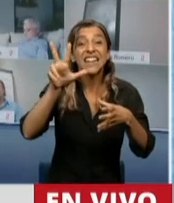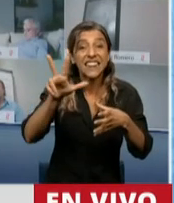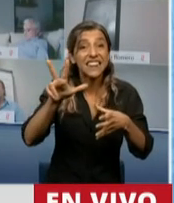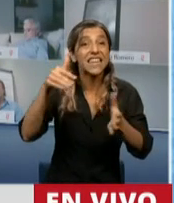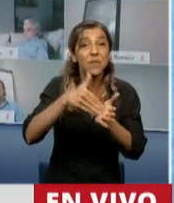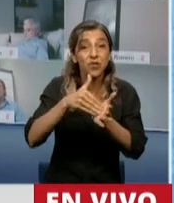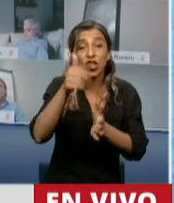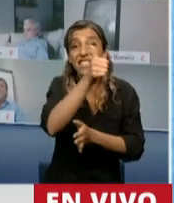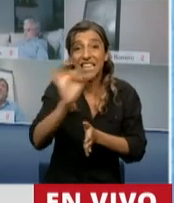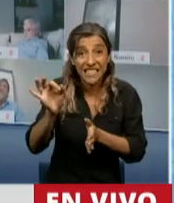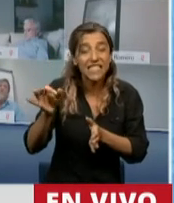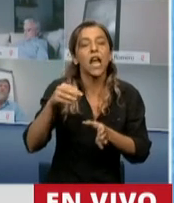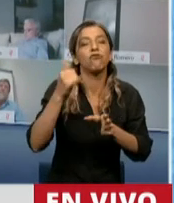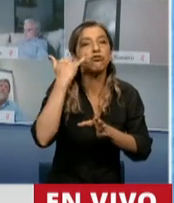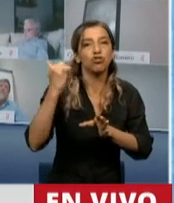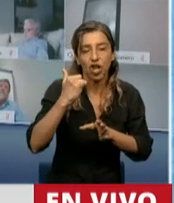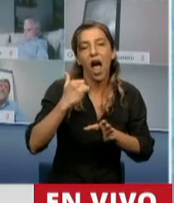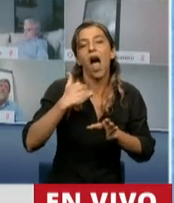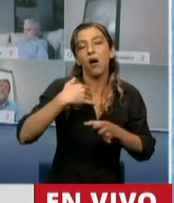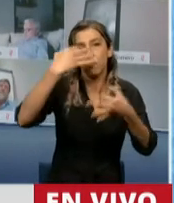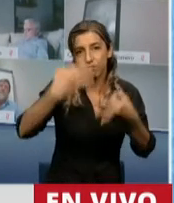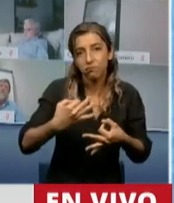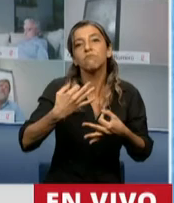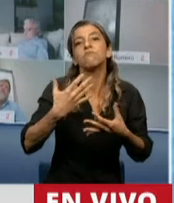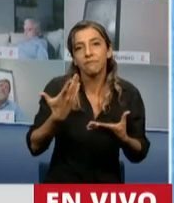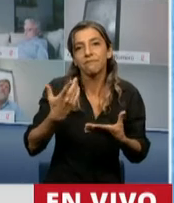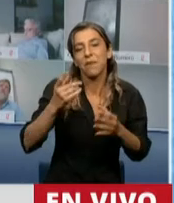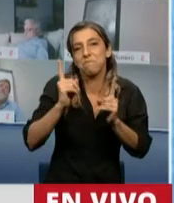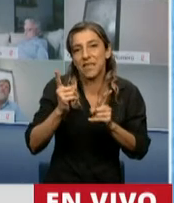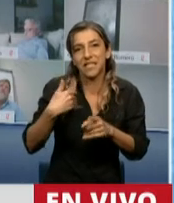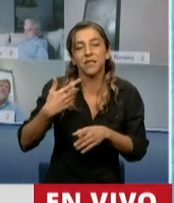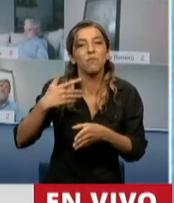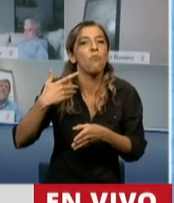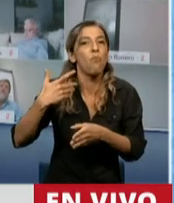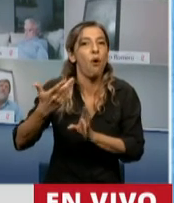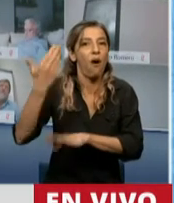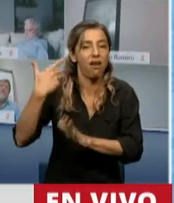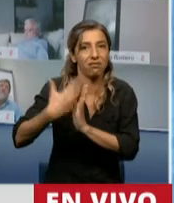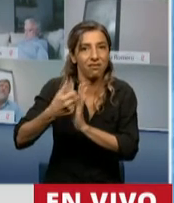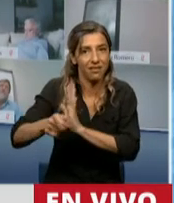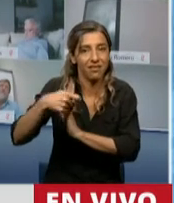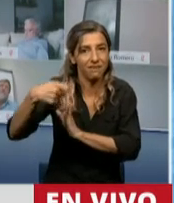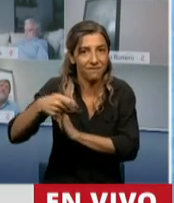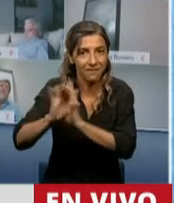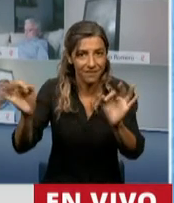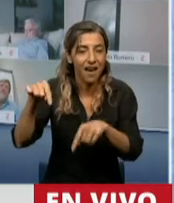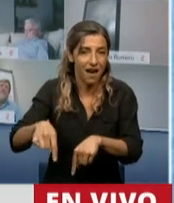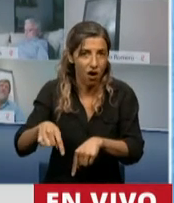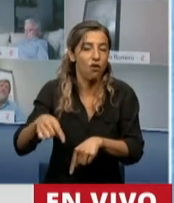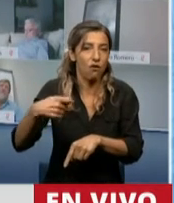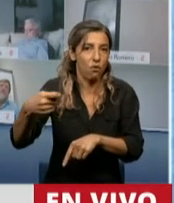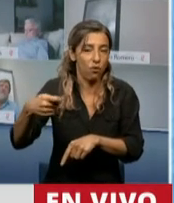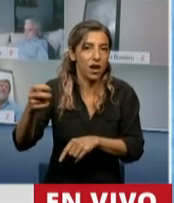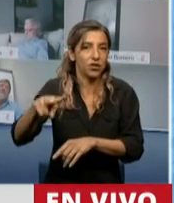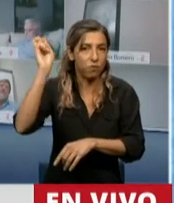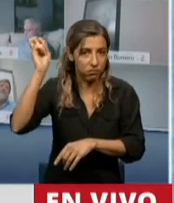a regularizar su situación por medio de moratorias. Esto significa el 53% de lo que